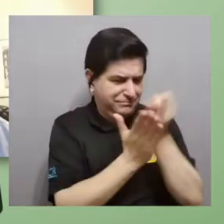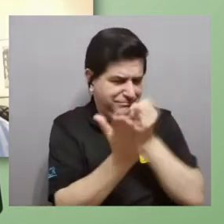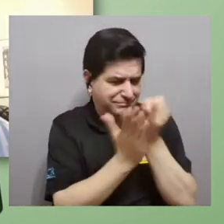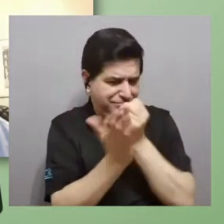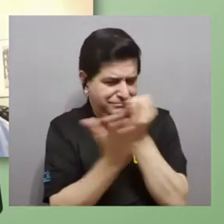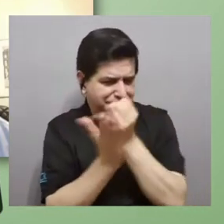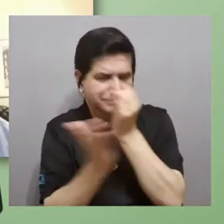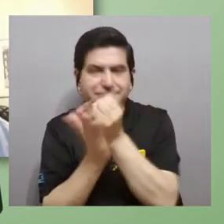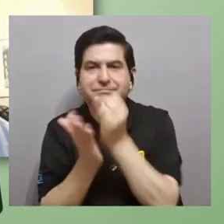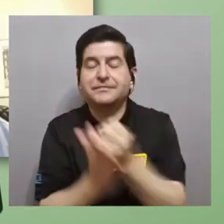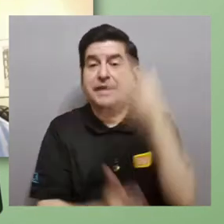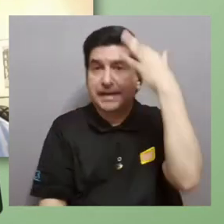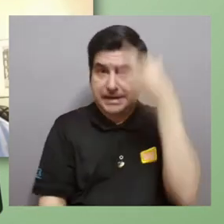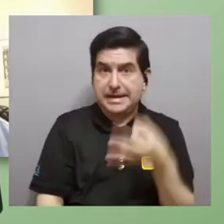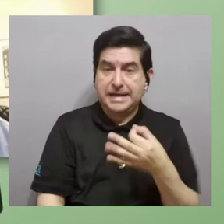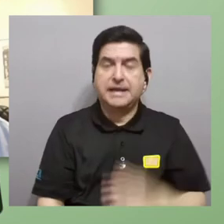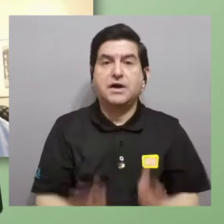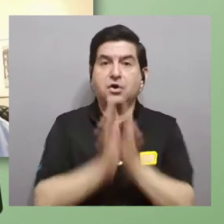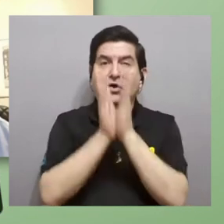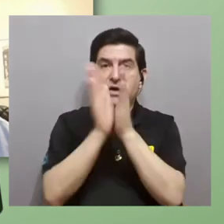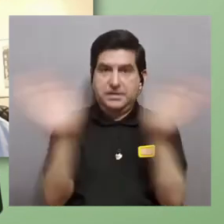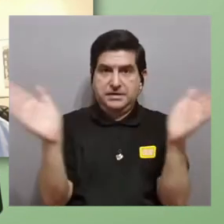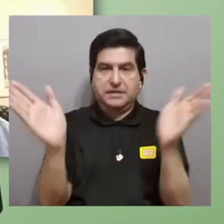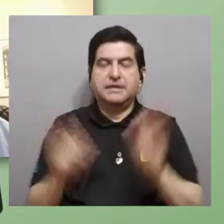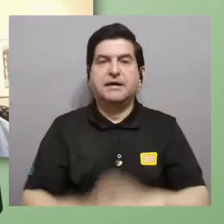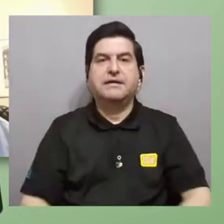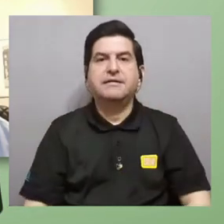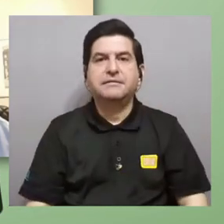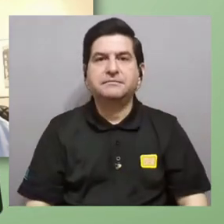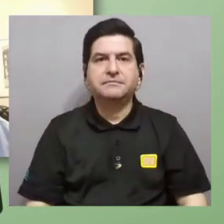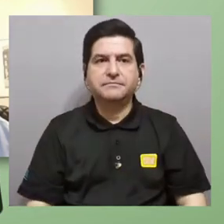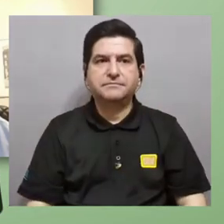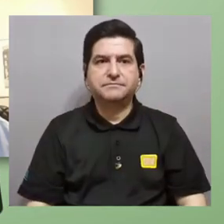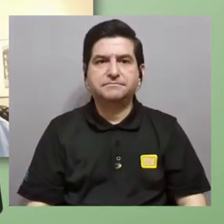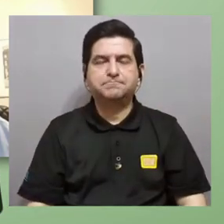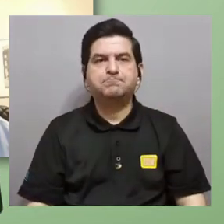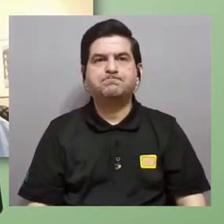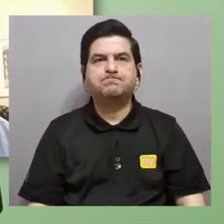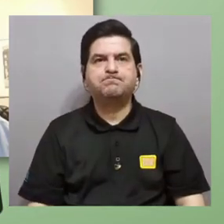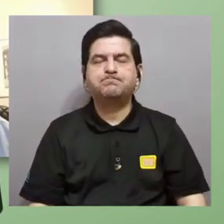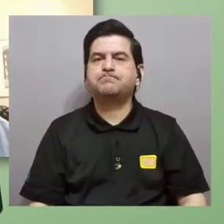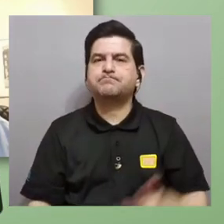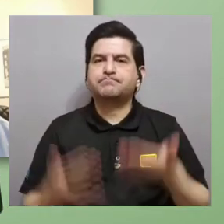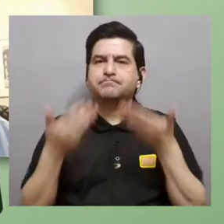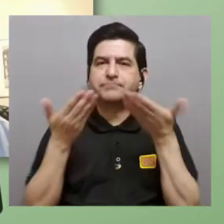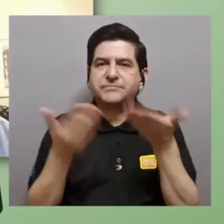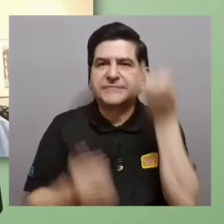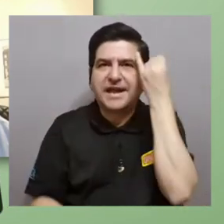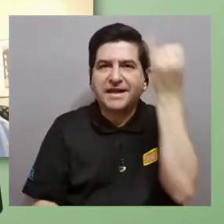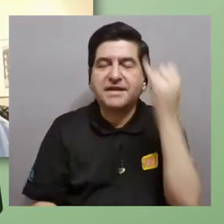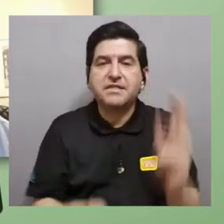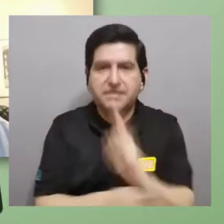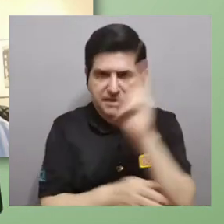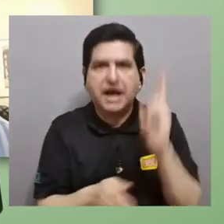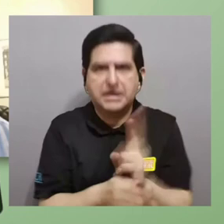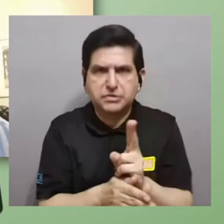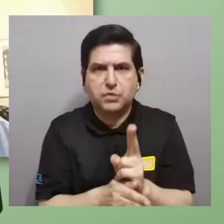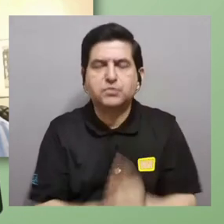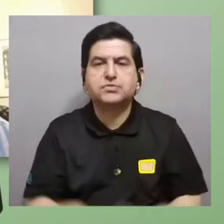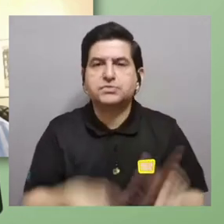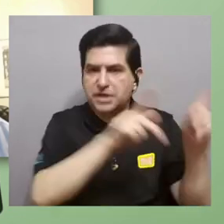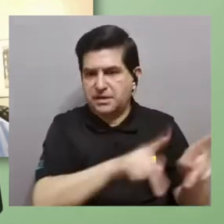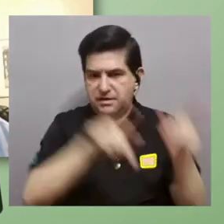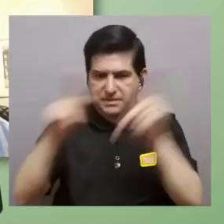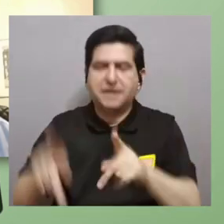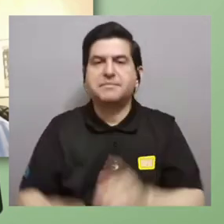creo que pues en general son a ver nos dan una idea y son de utilidad cierto verdad para las personas